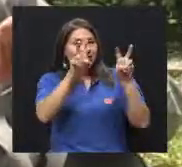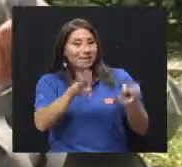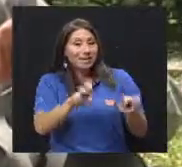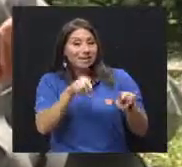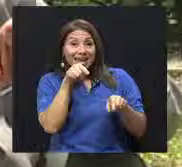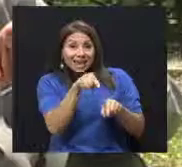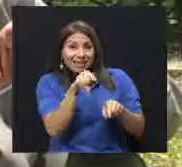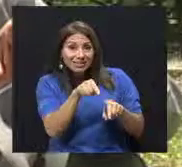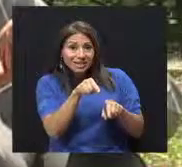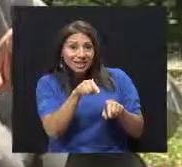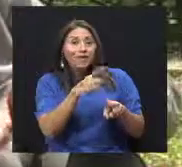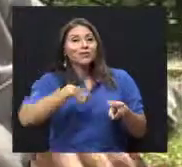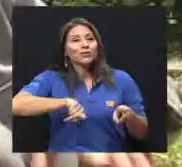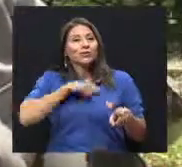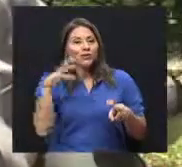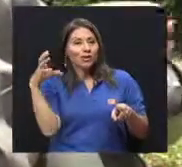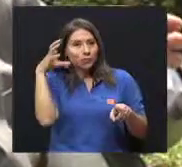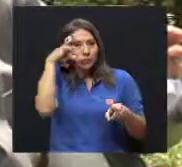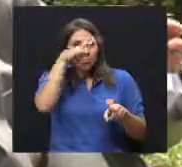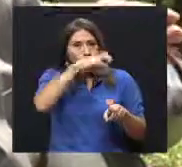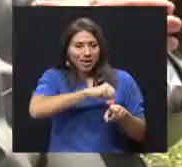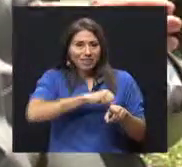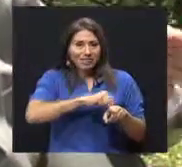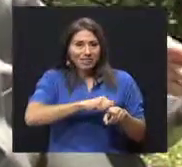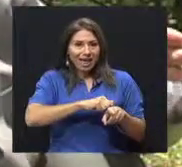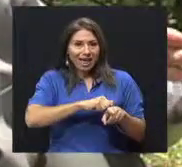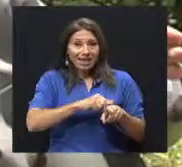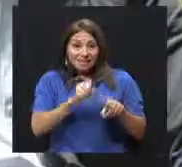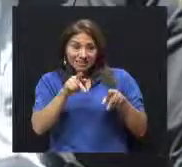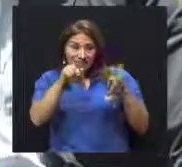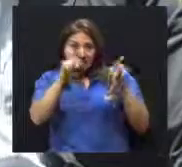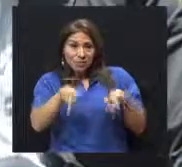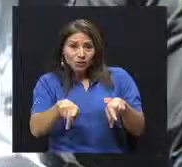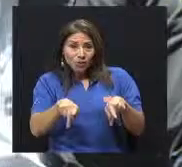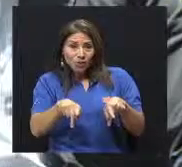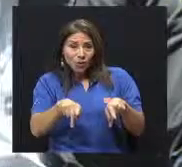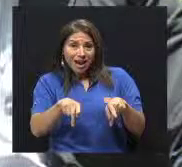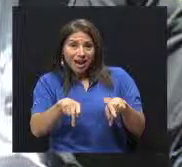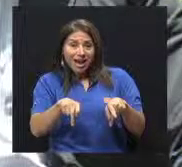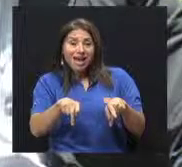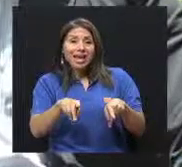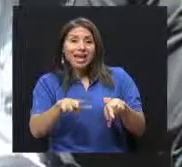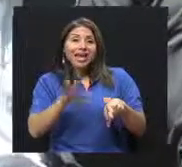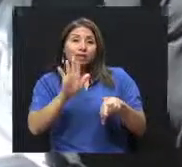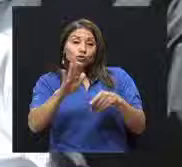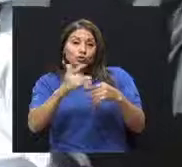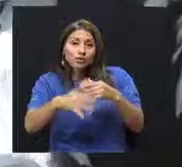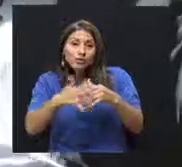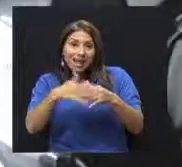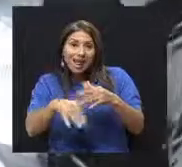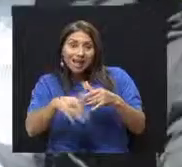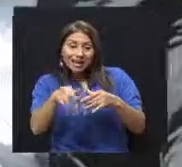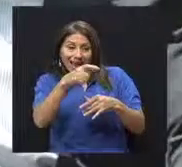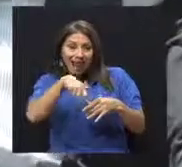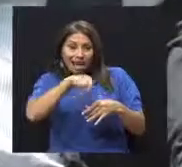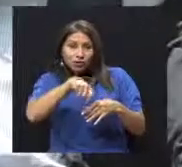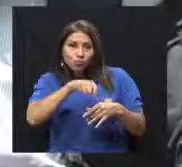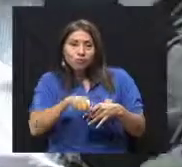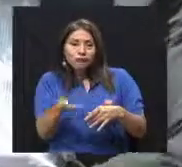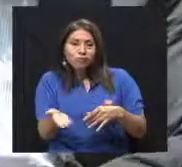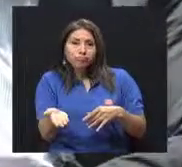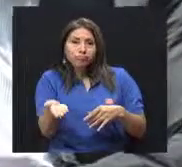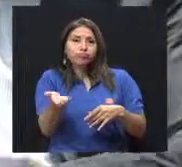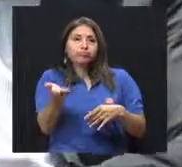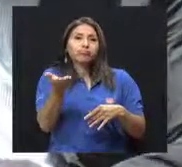subidas de azúcar durante los tres meses anteriores. Varía la formación metabólica de la